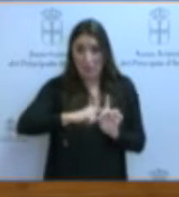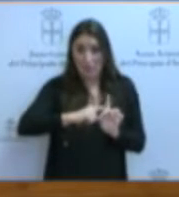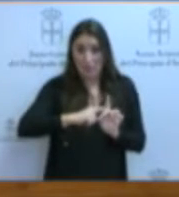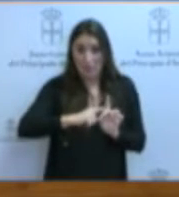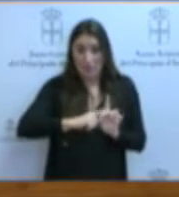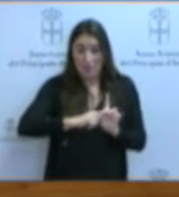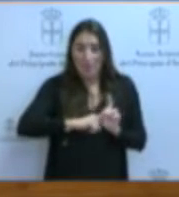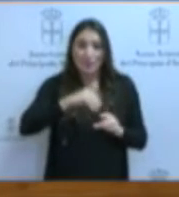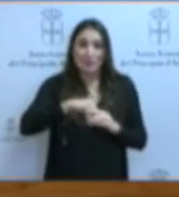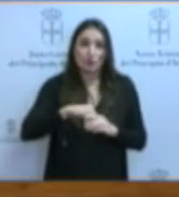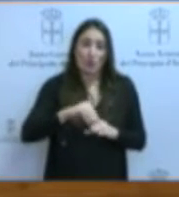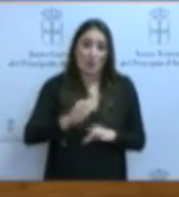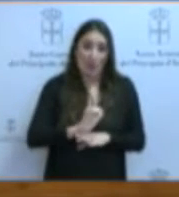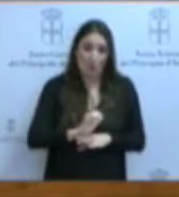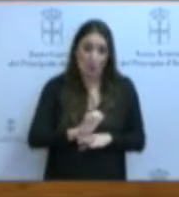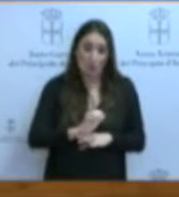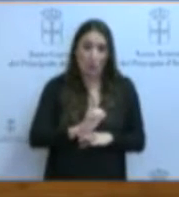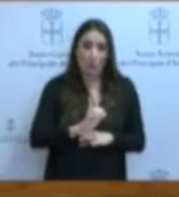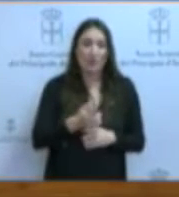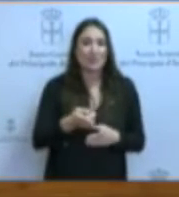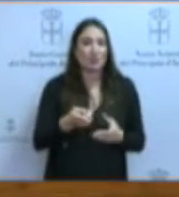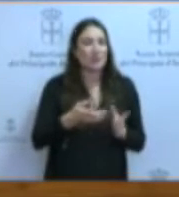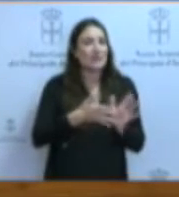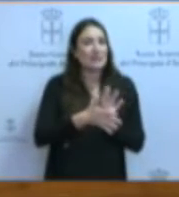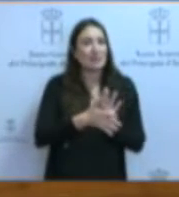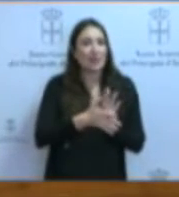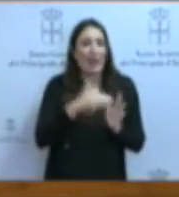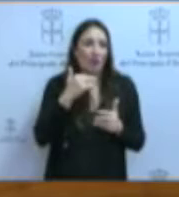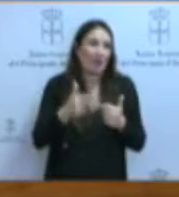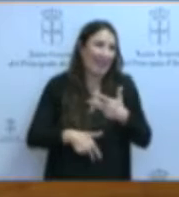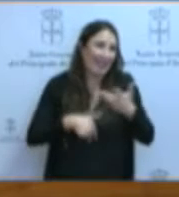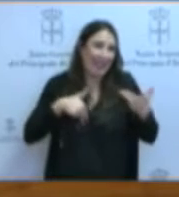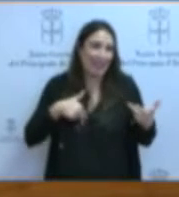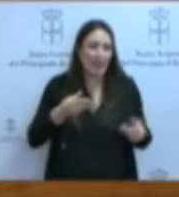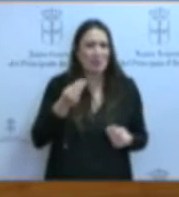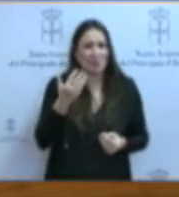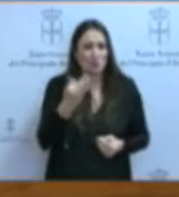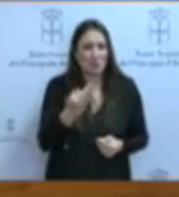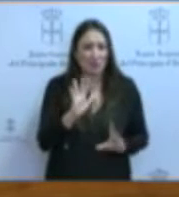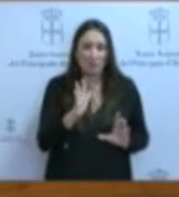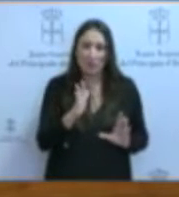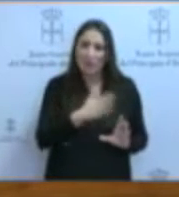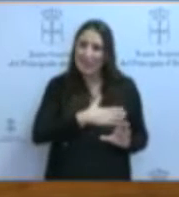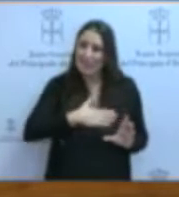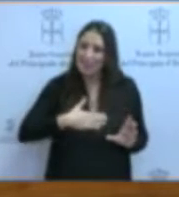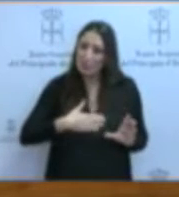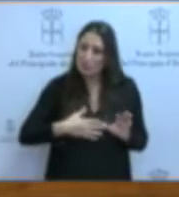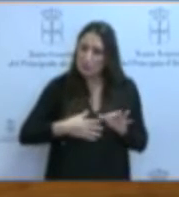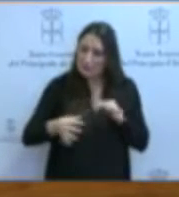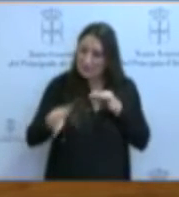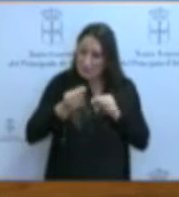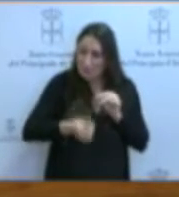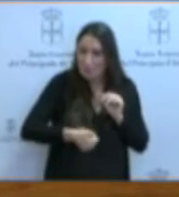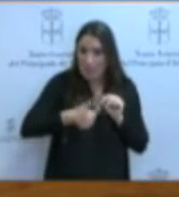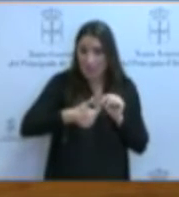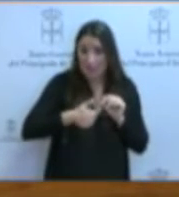el marco europeo de referencia de las lenguas, es una cuestión que, en abstracto, consideramos positiva. Sin embargo, nos gustaría hacer un par de matizaciones. Una es